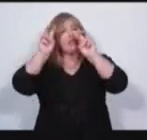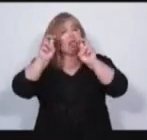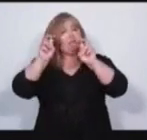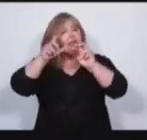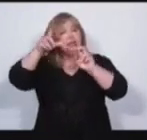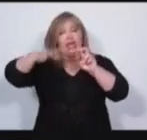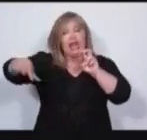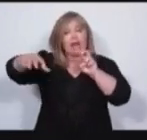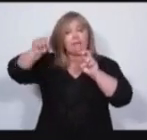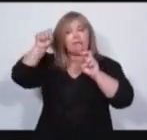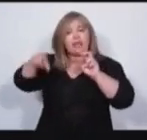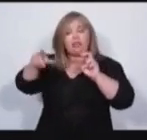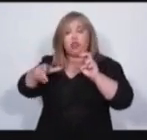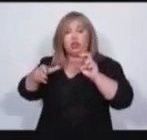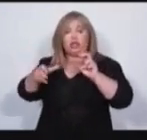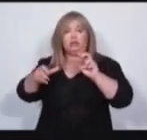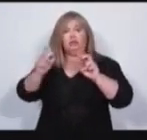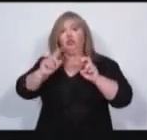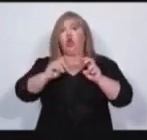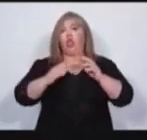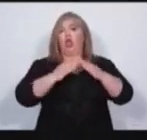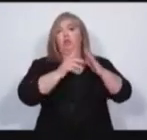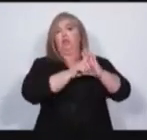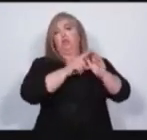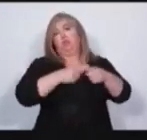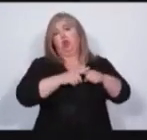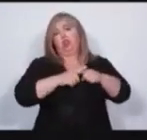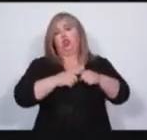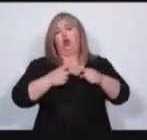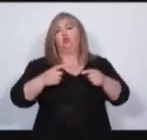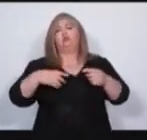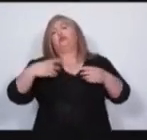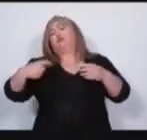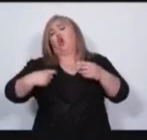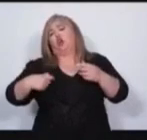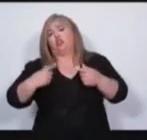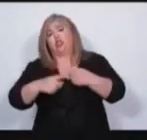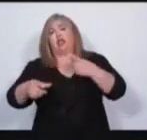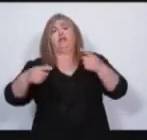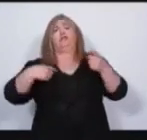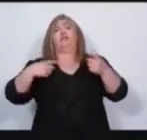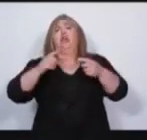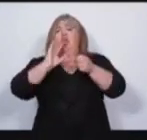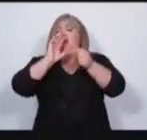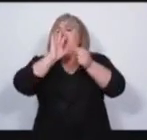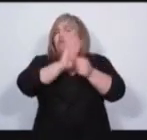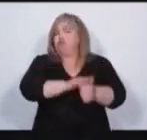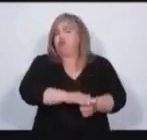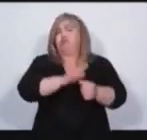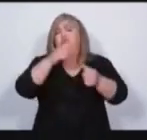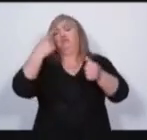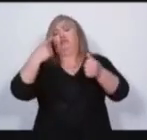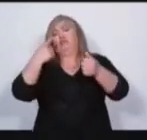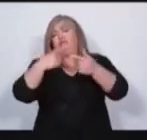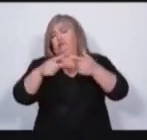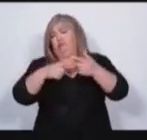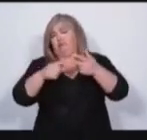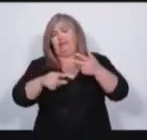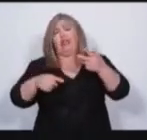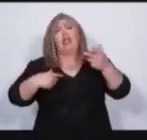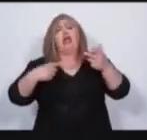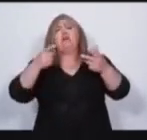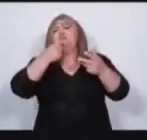dirigentes. Educación, OSEP, protocolo policial contra la violencia de género. Mendoza 100%